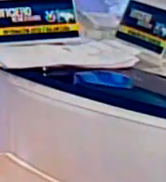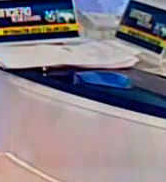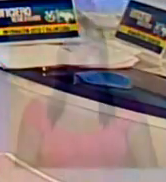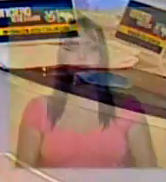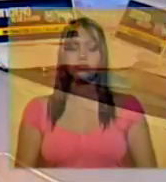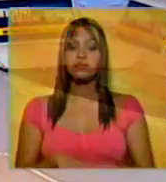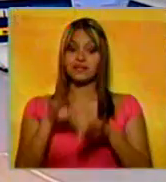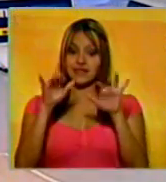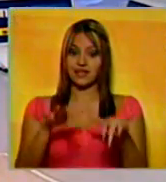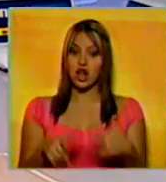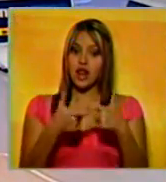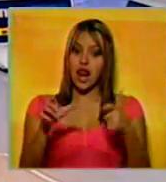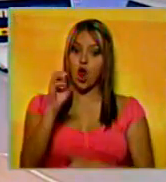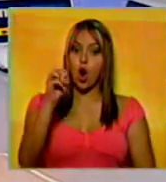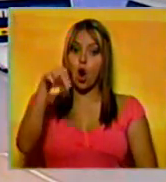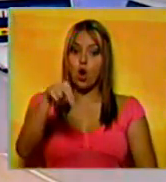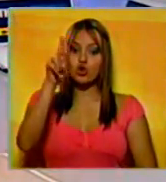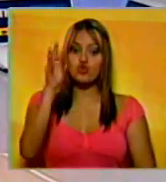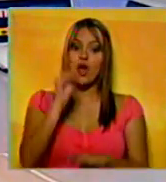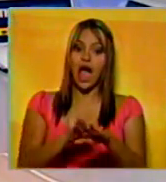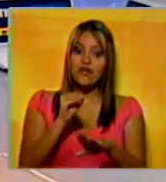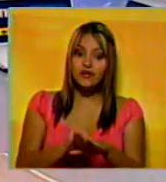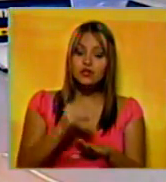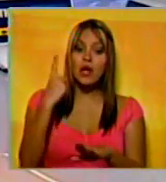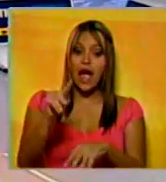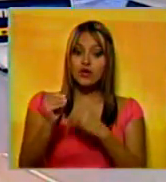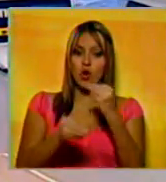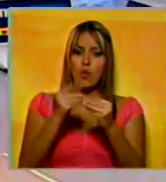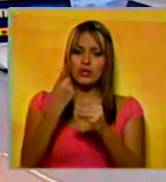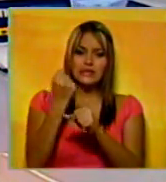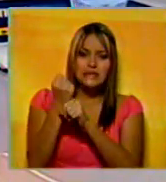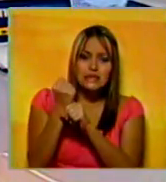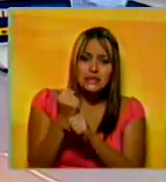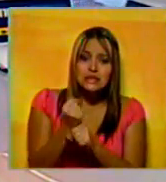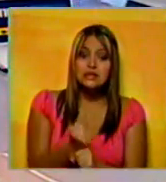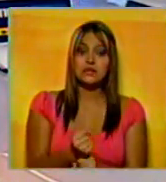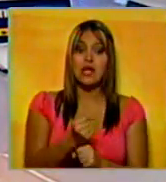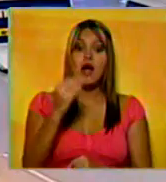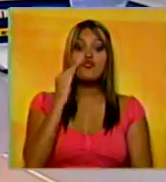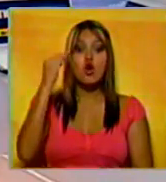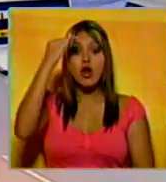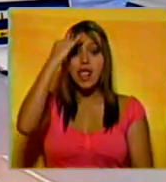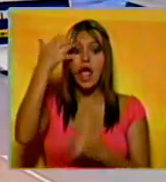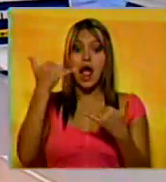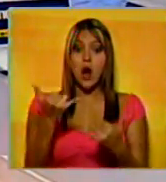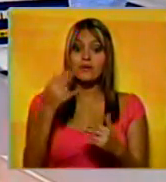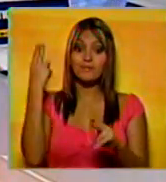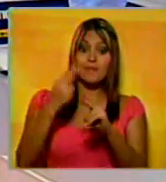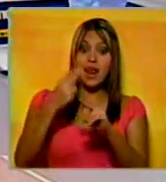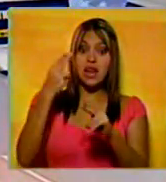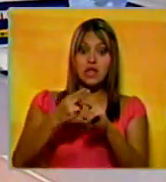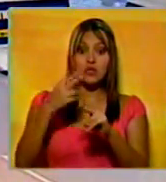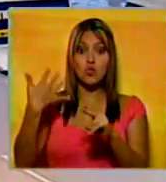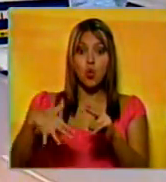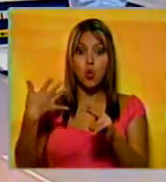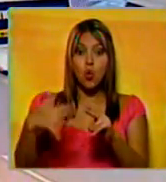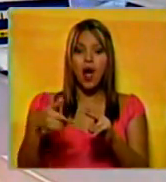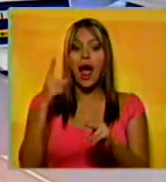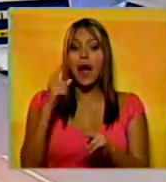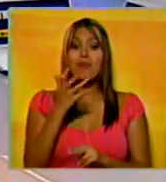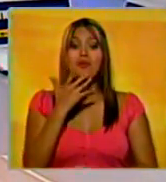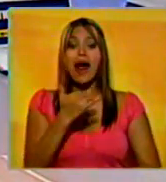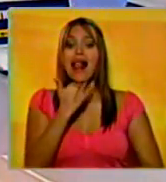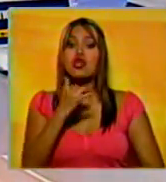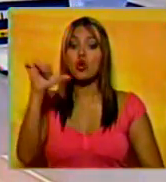El secretario general de la ONU, Ban Ki-moon, advirtió que el nivel de tensión en la península coreana es muy peligroso y un pequeño incidente